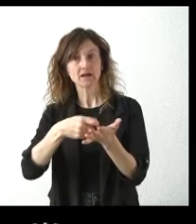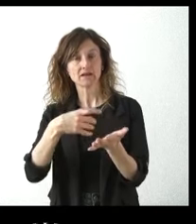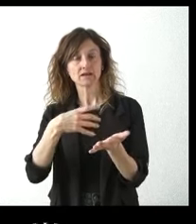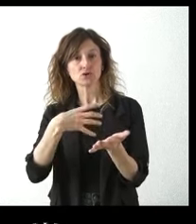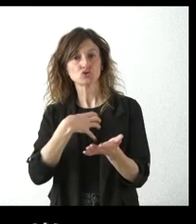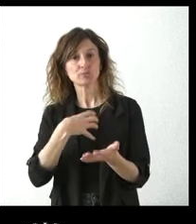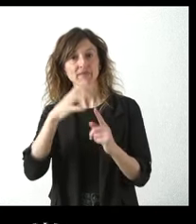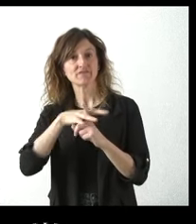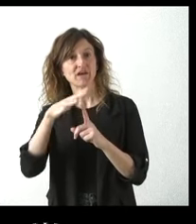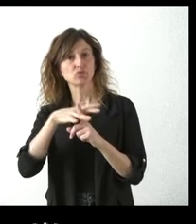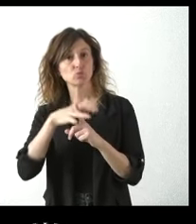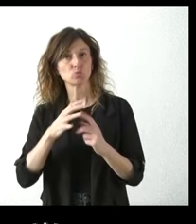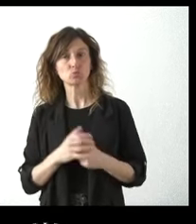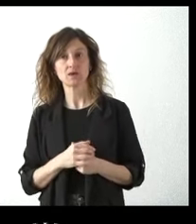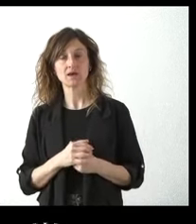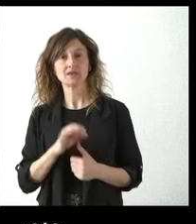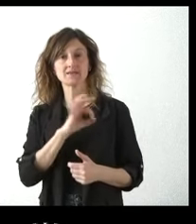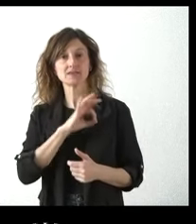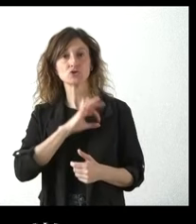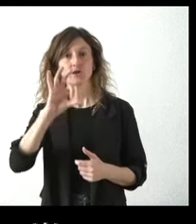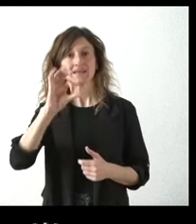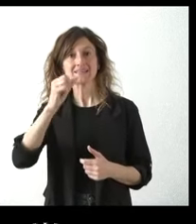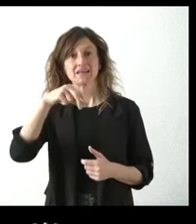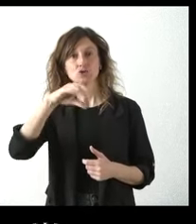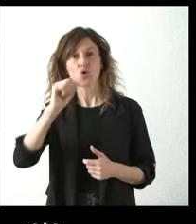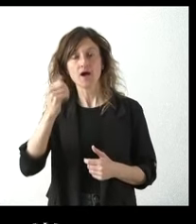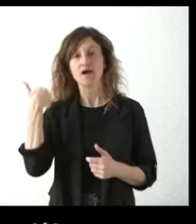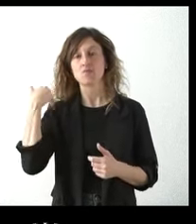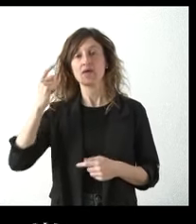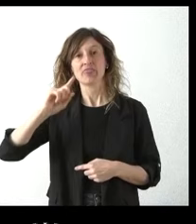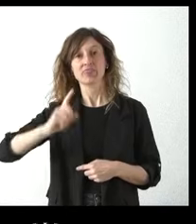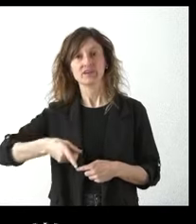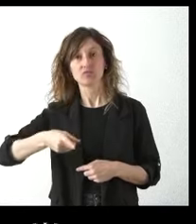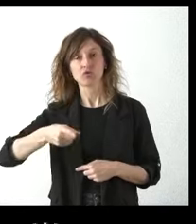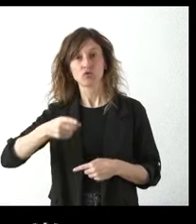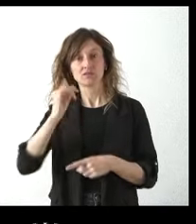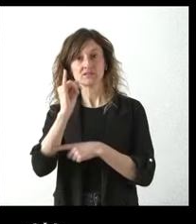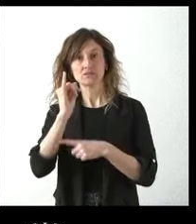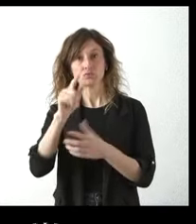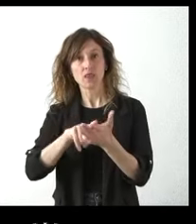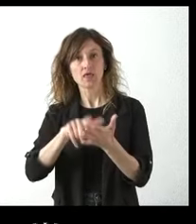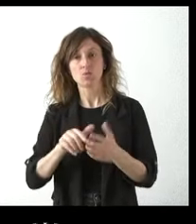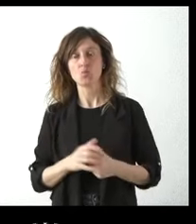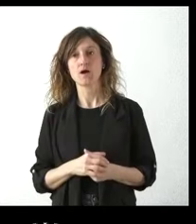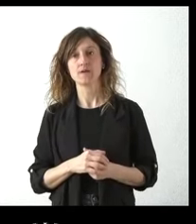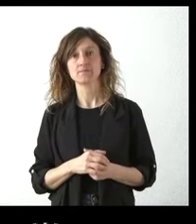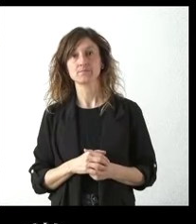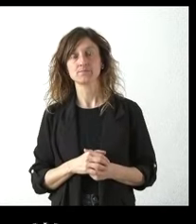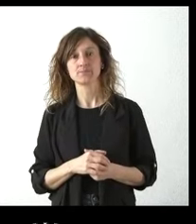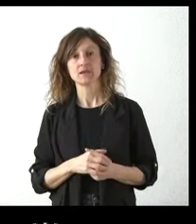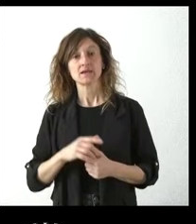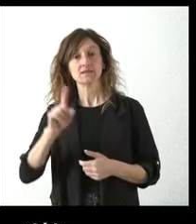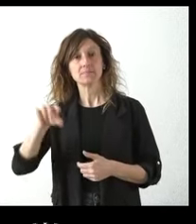la factura del señor Santonja que en ese momento dirigía el Instituto de la Lengua y se había